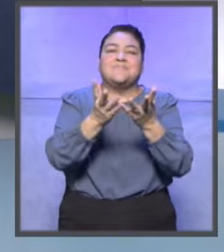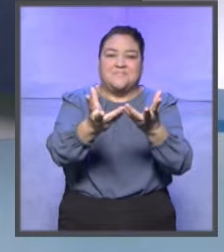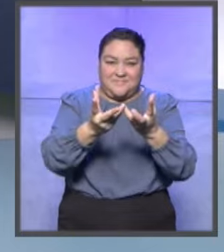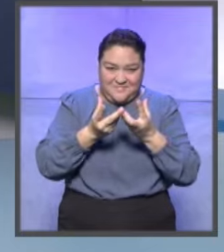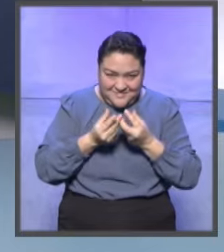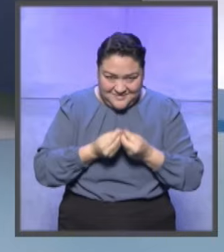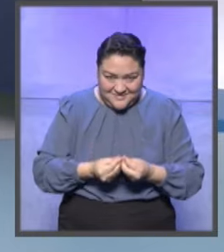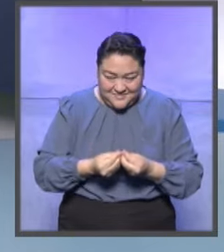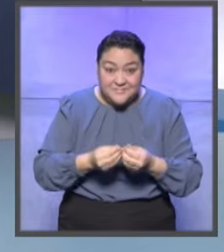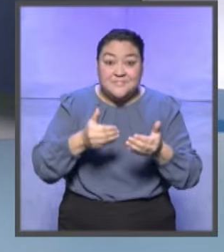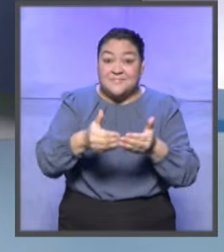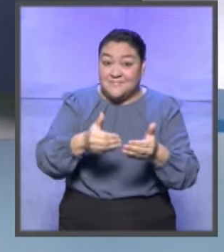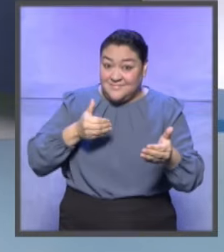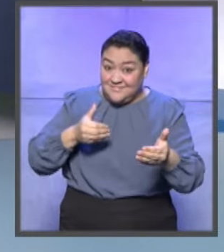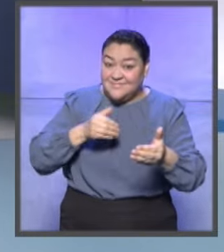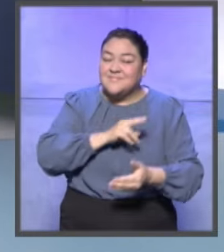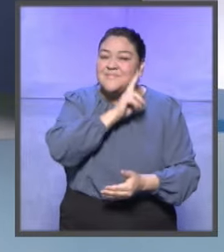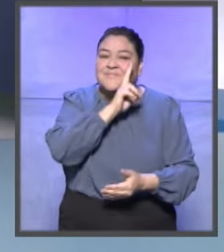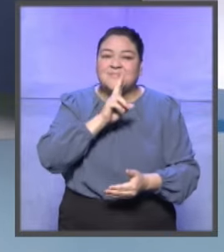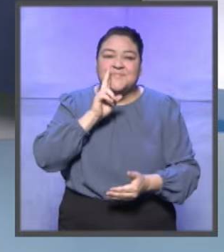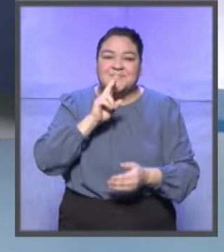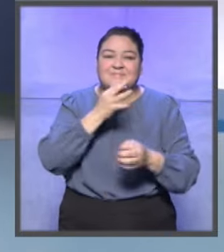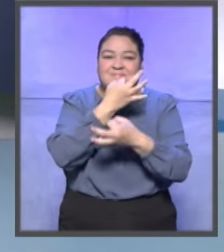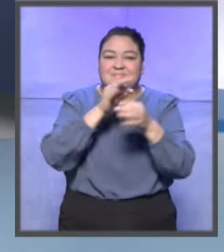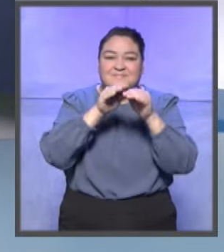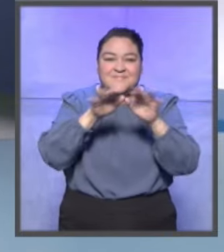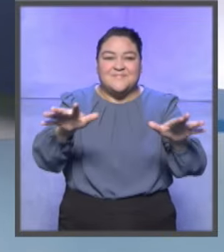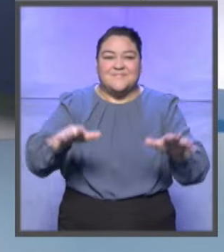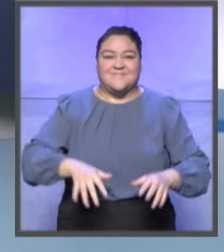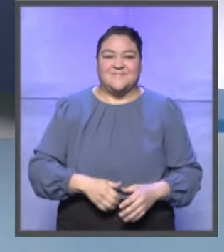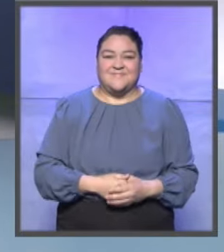con nosotros, como siempre, pero antes, la información.